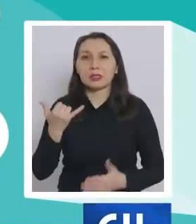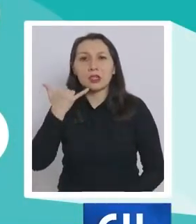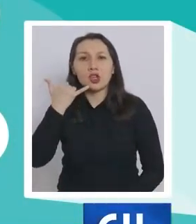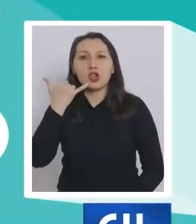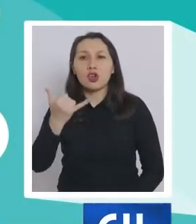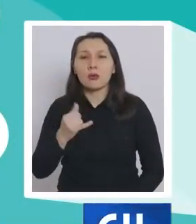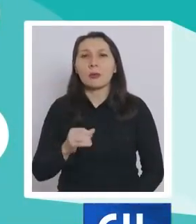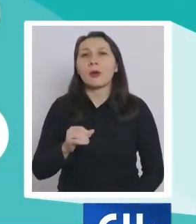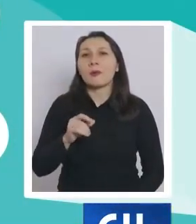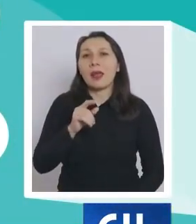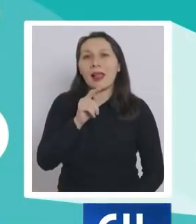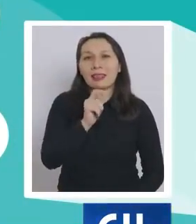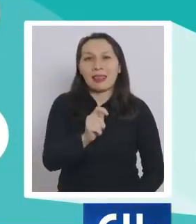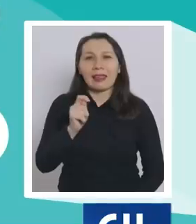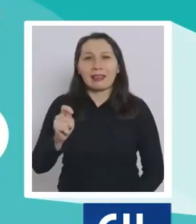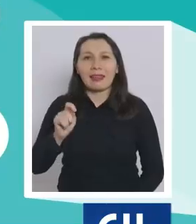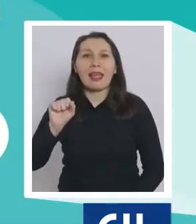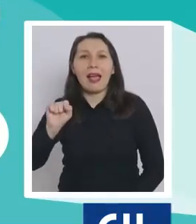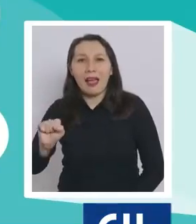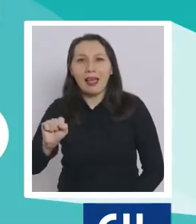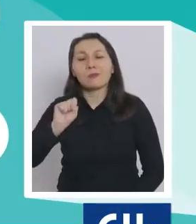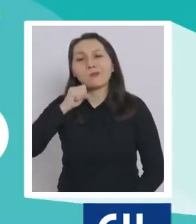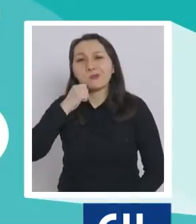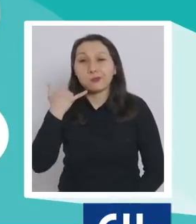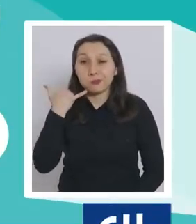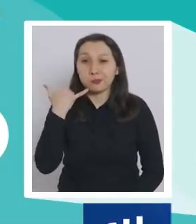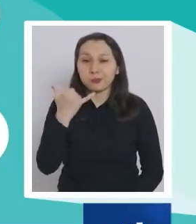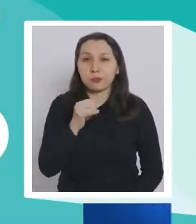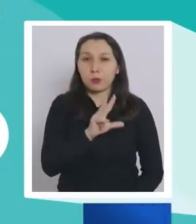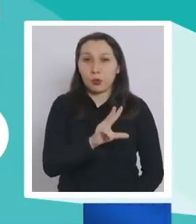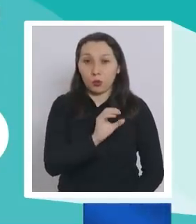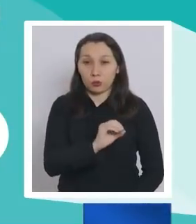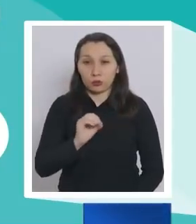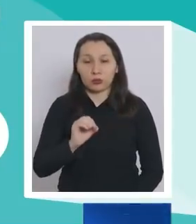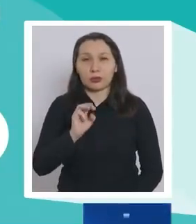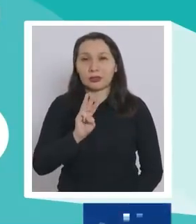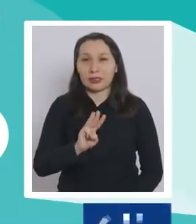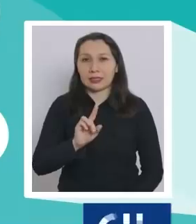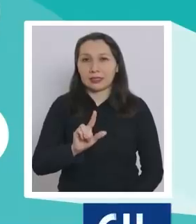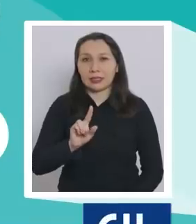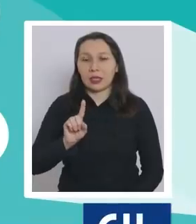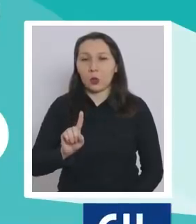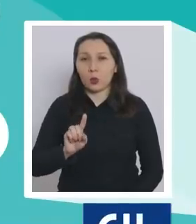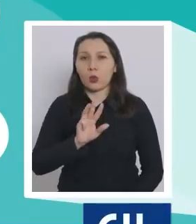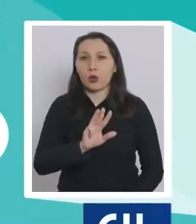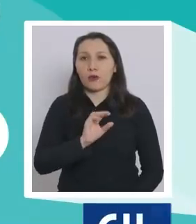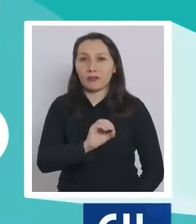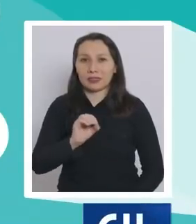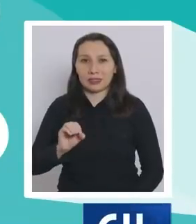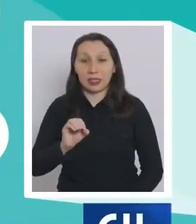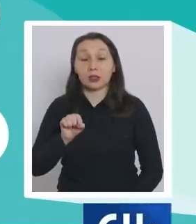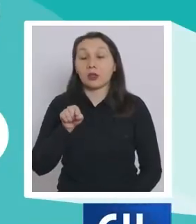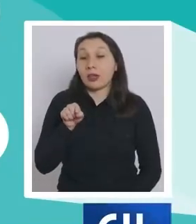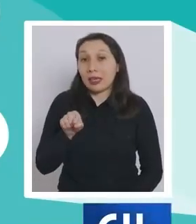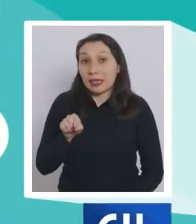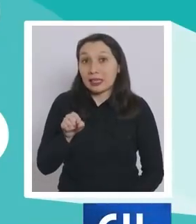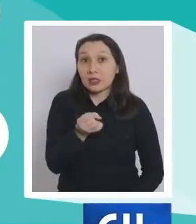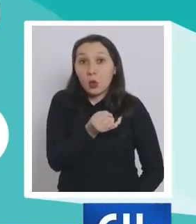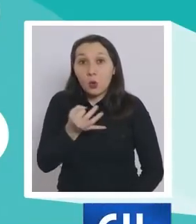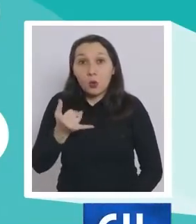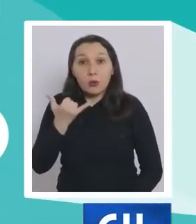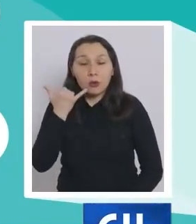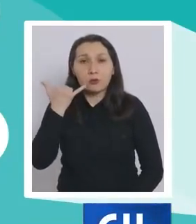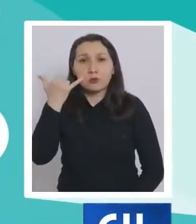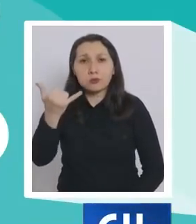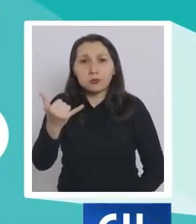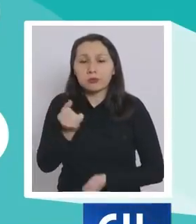Fono TTA, cuyo número telefónico es el 800-371-900. Esta es una